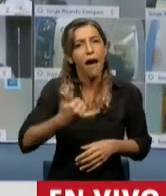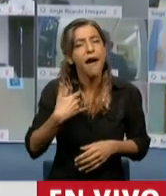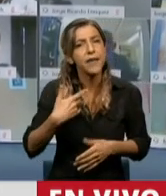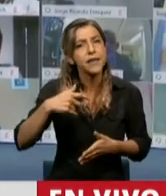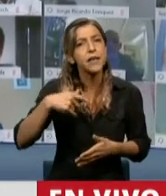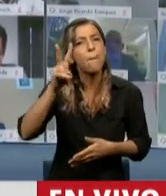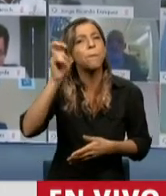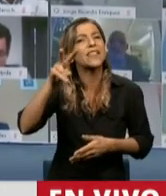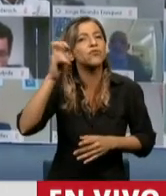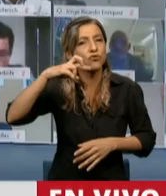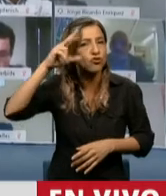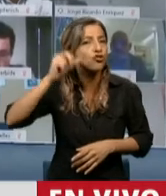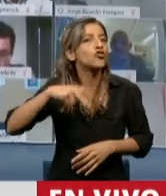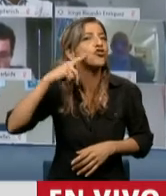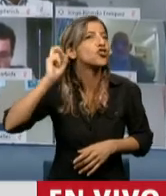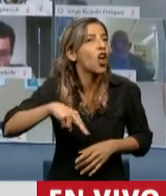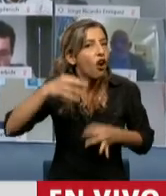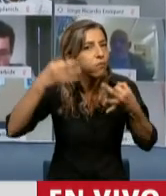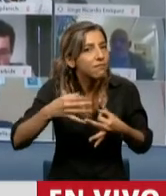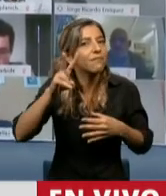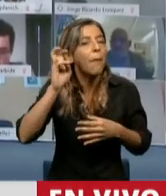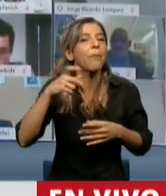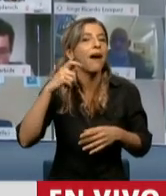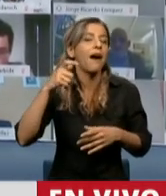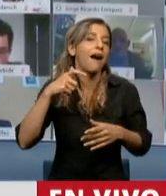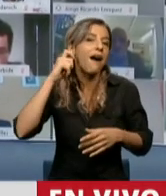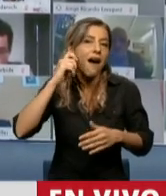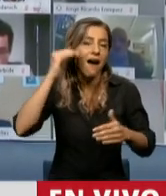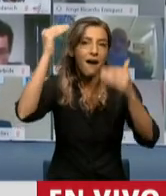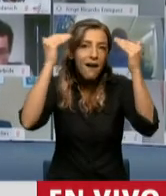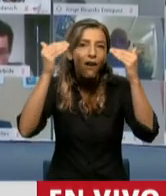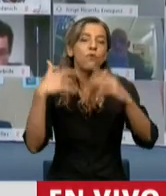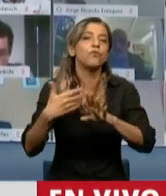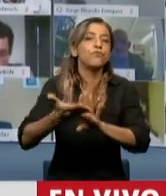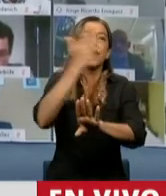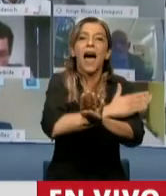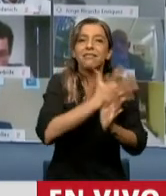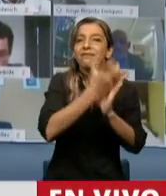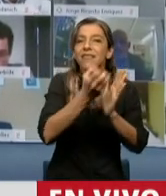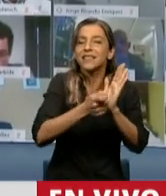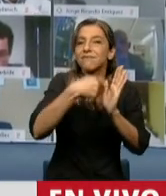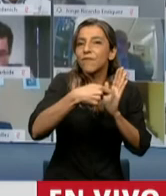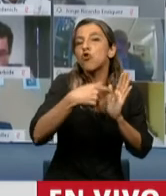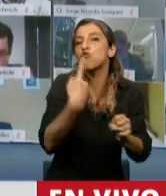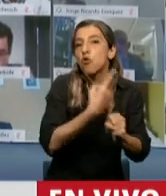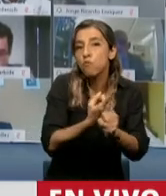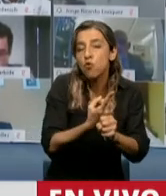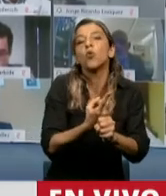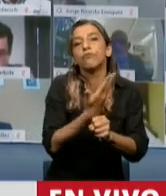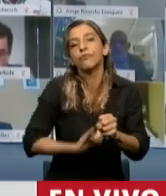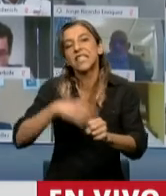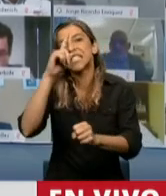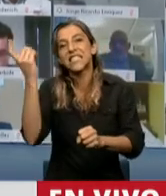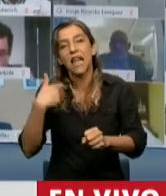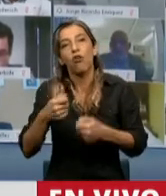sí es un subsidio, una pensión para el adulto que no pudo aportar y que el Estado le tiene que dar una garantía, pero no castigando al que